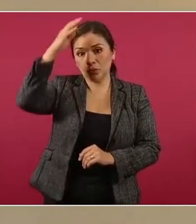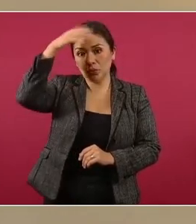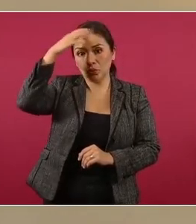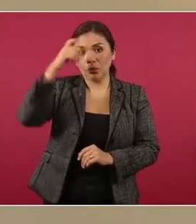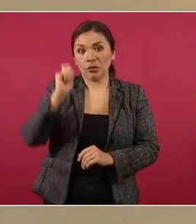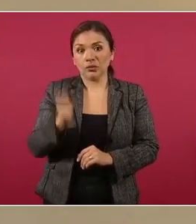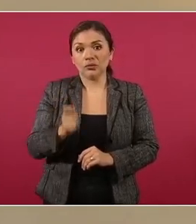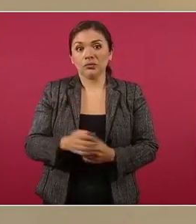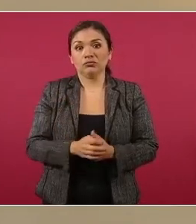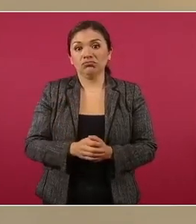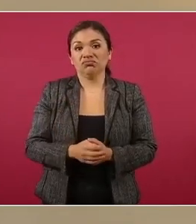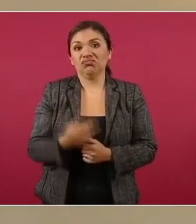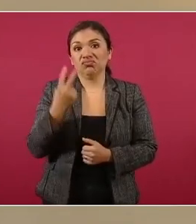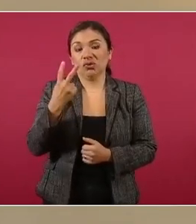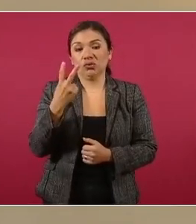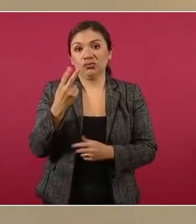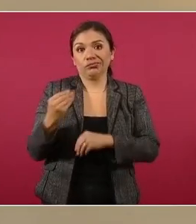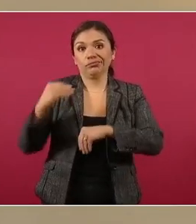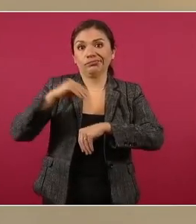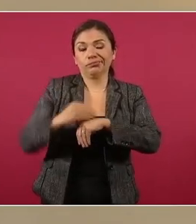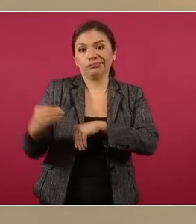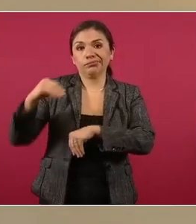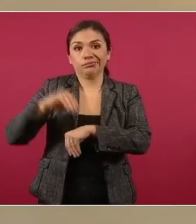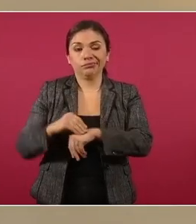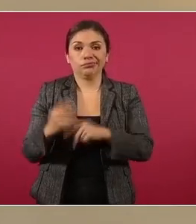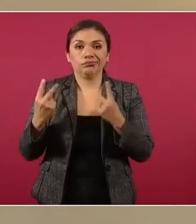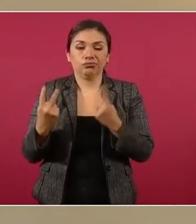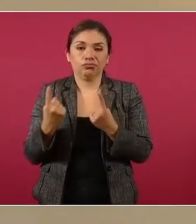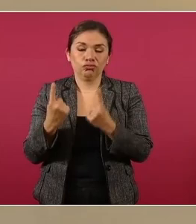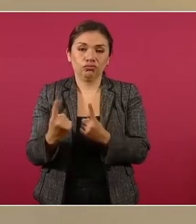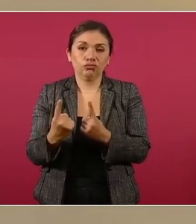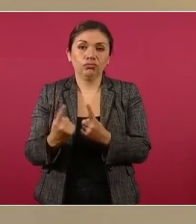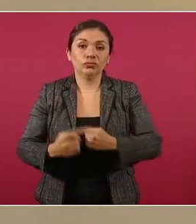los dos. ¿Cómo dice eso?